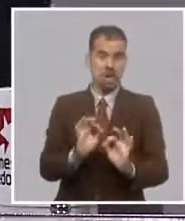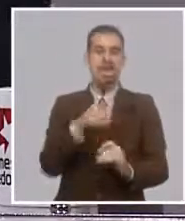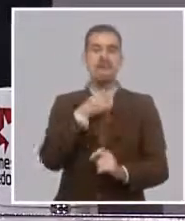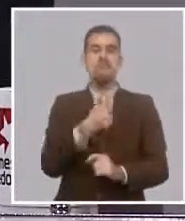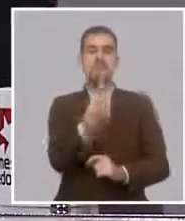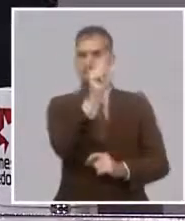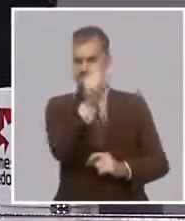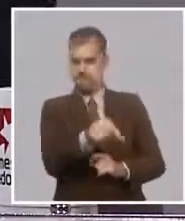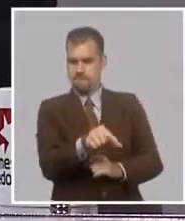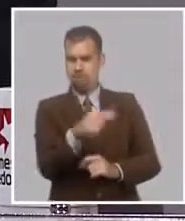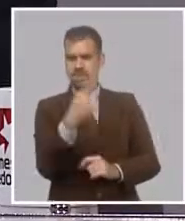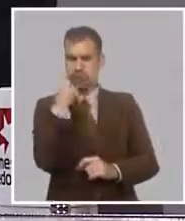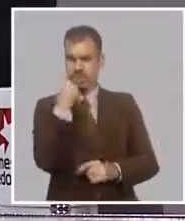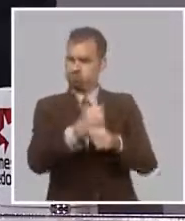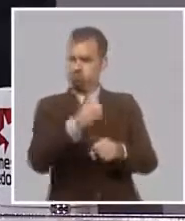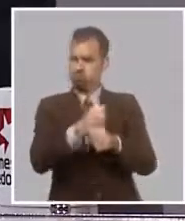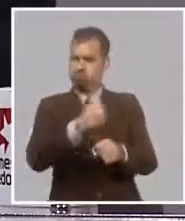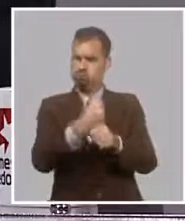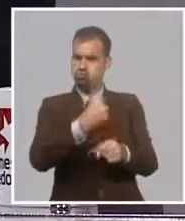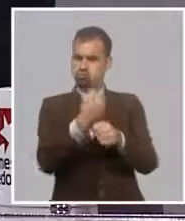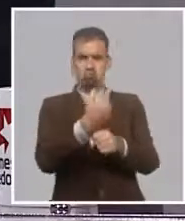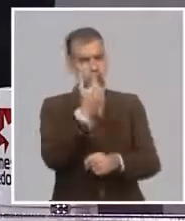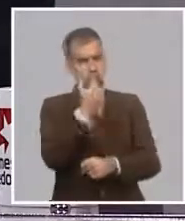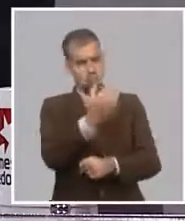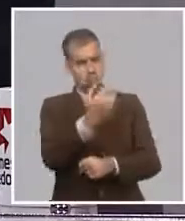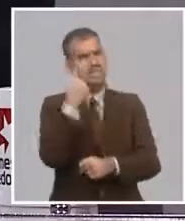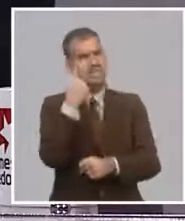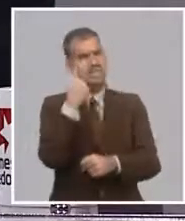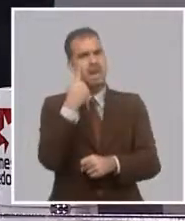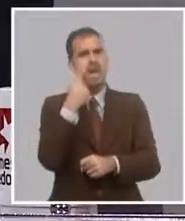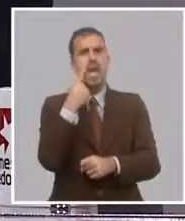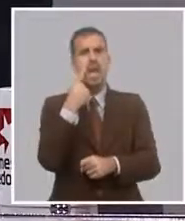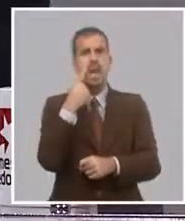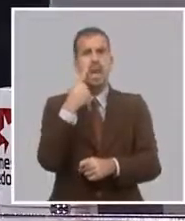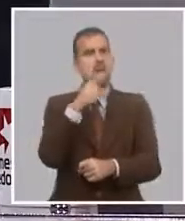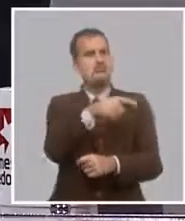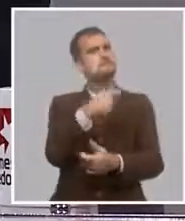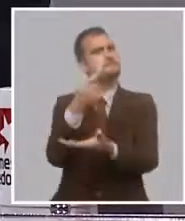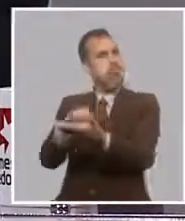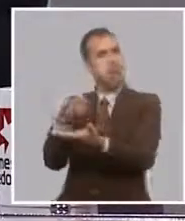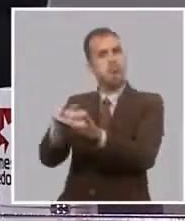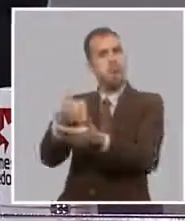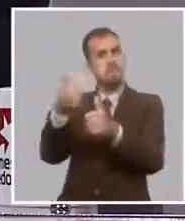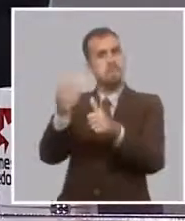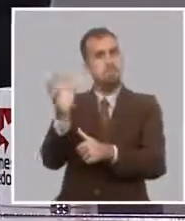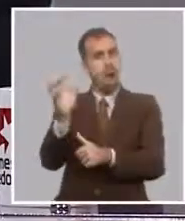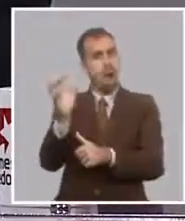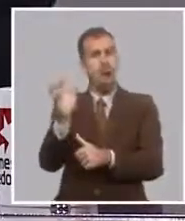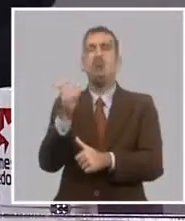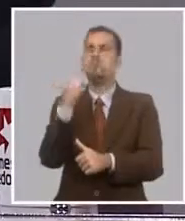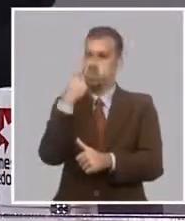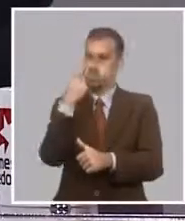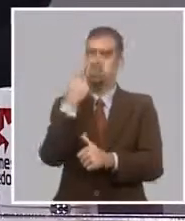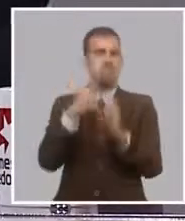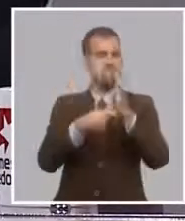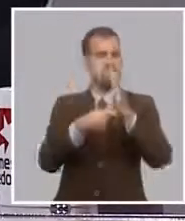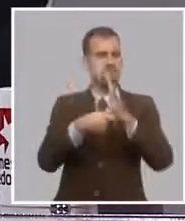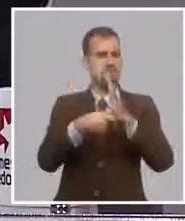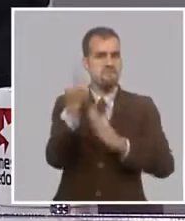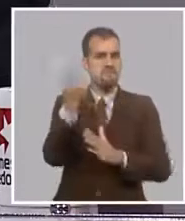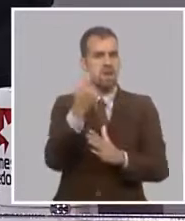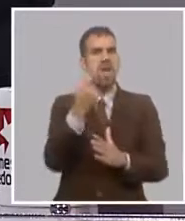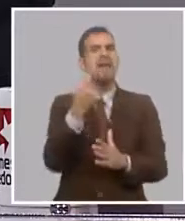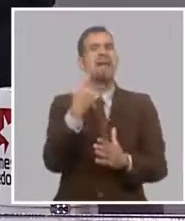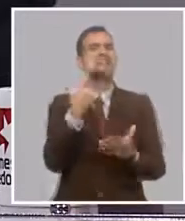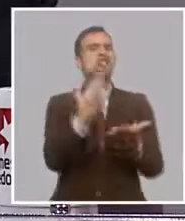buen historial de que no tiene atraso con el banco, se le puede inclusive mantener el estatus de no solicitarle